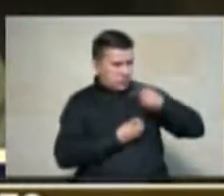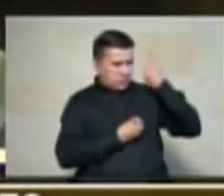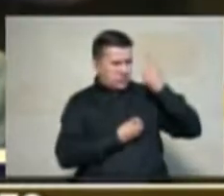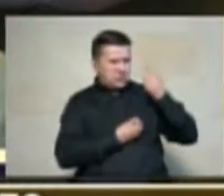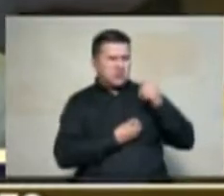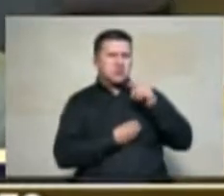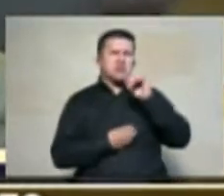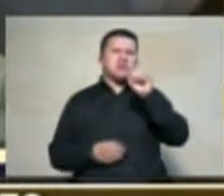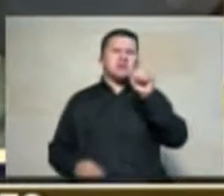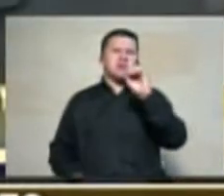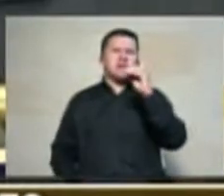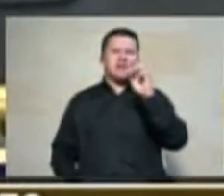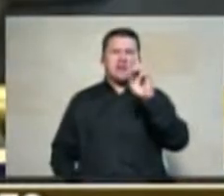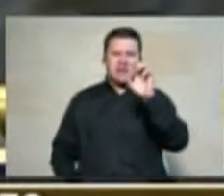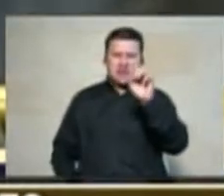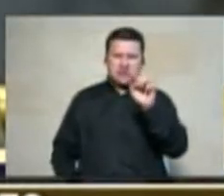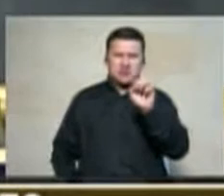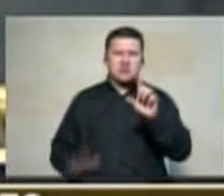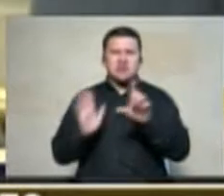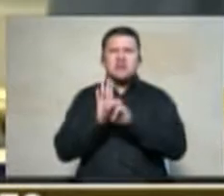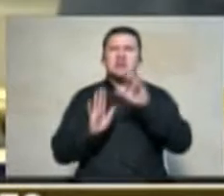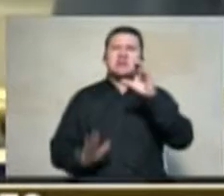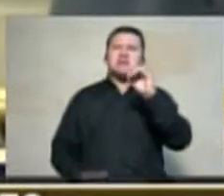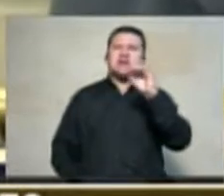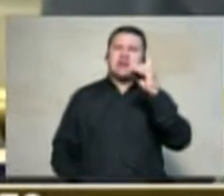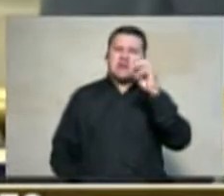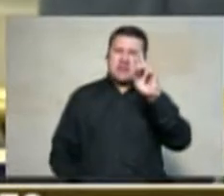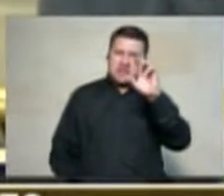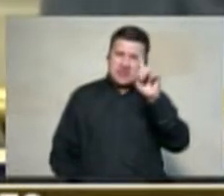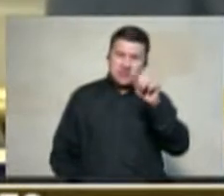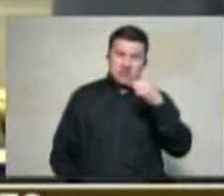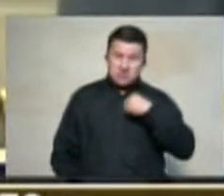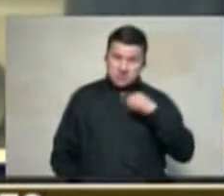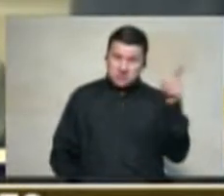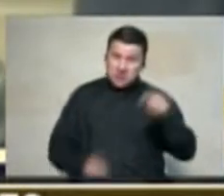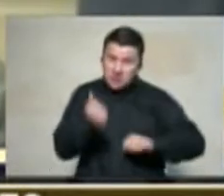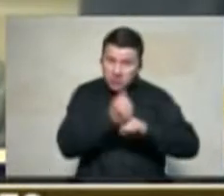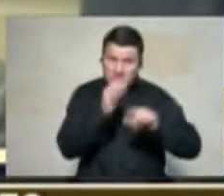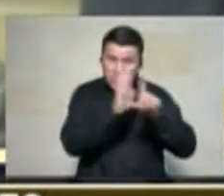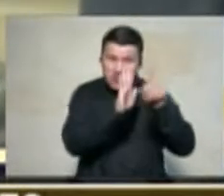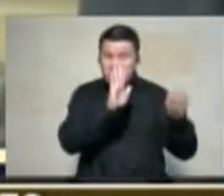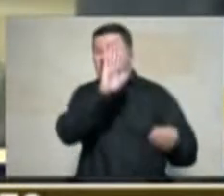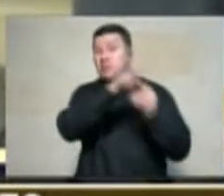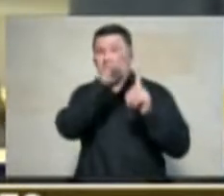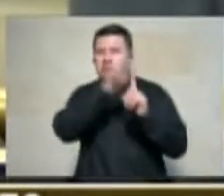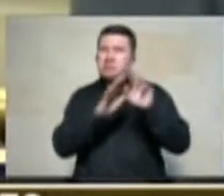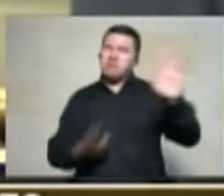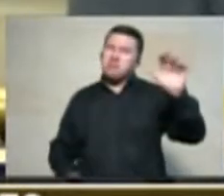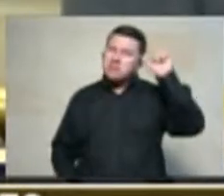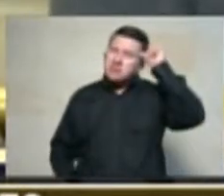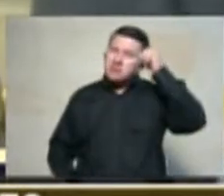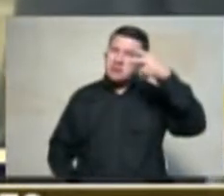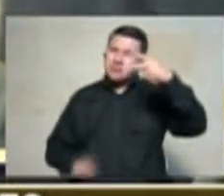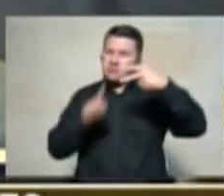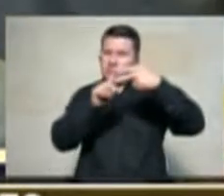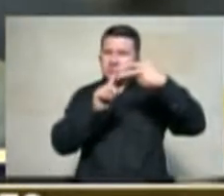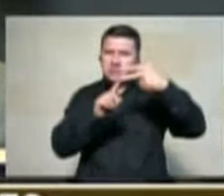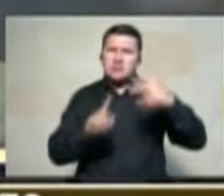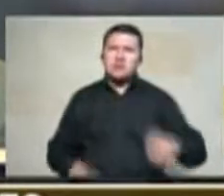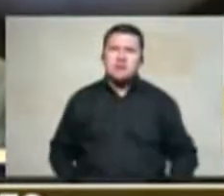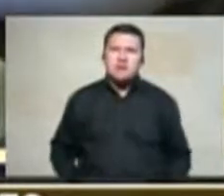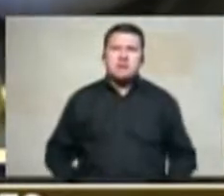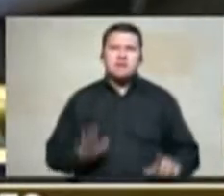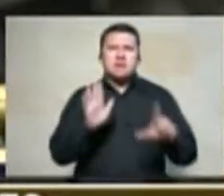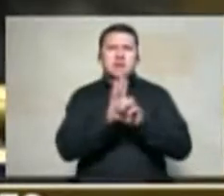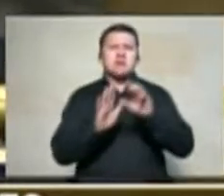de la ley CIDRES y yo sobre ese particular quisiera recordarle dos precisiones primero la ley CIDRES es una iniciativa de